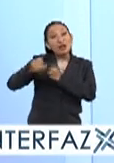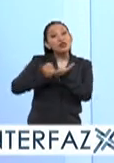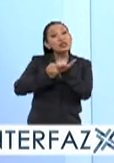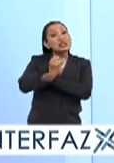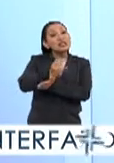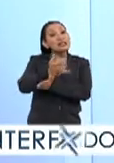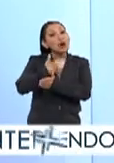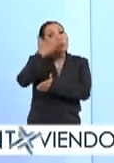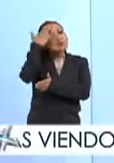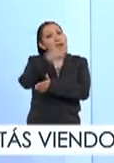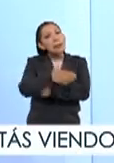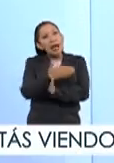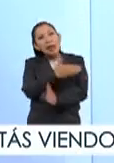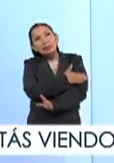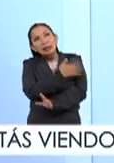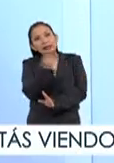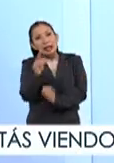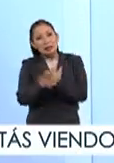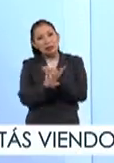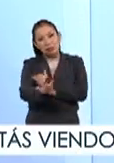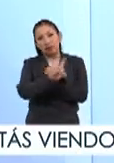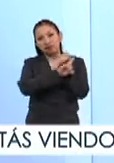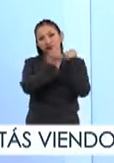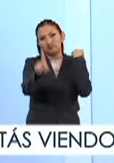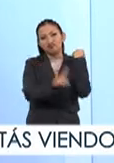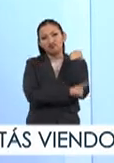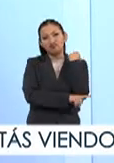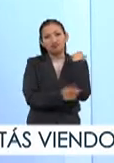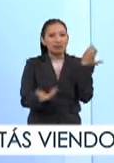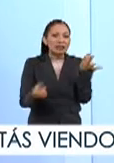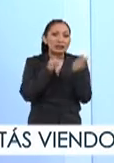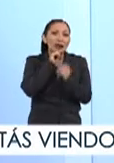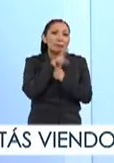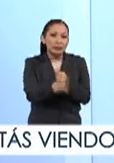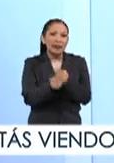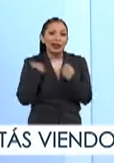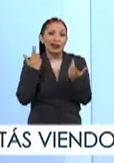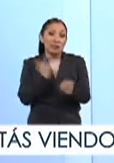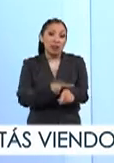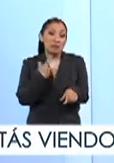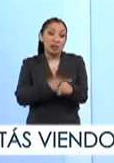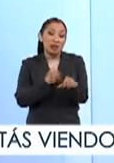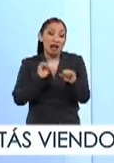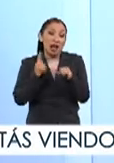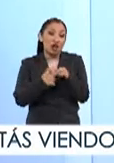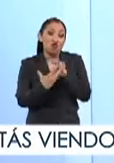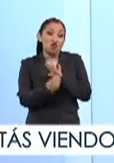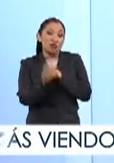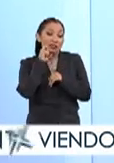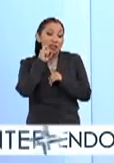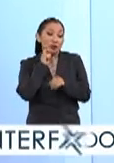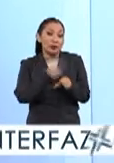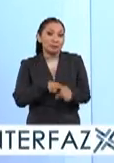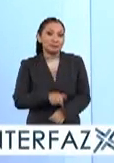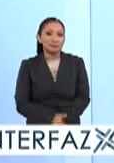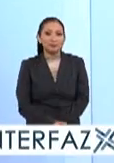decisiones informadas y evitar este tipo de embarazos así como también enfermedades de transmisión sexual.